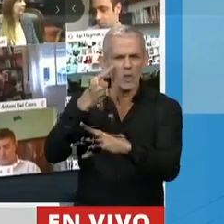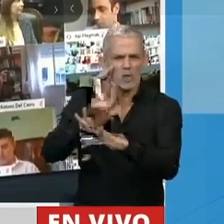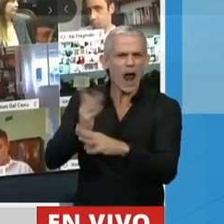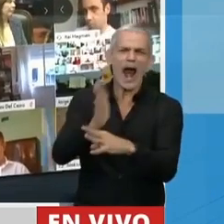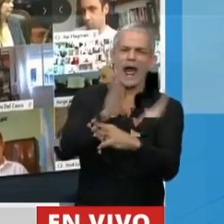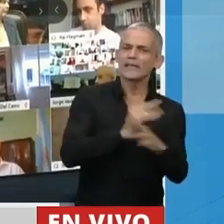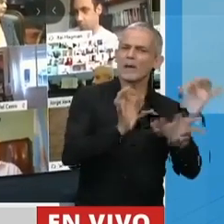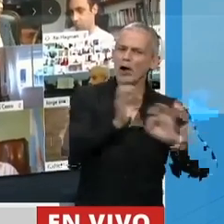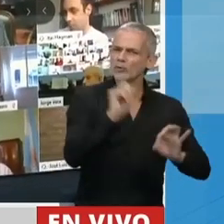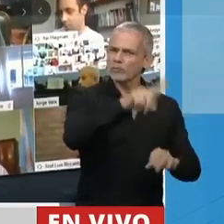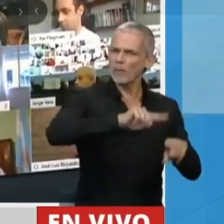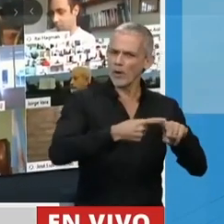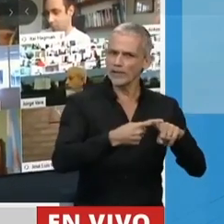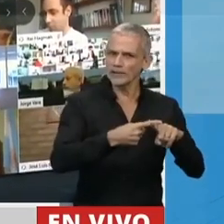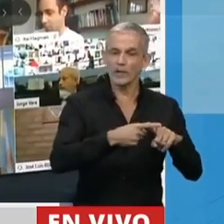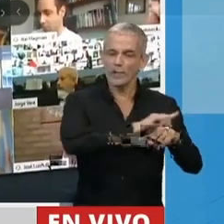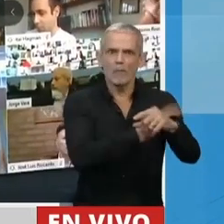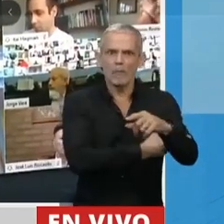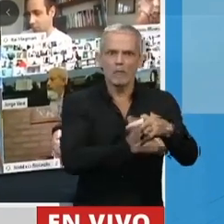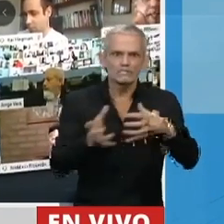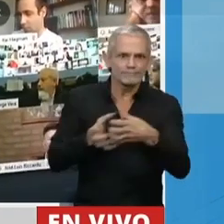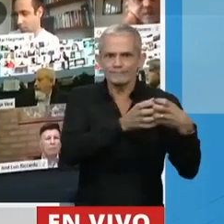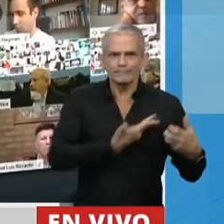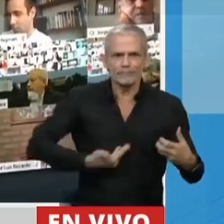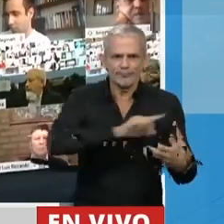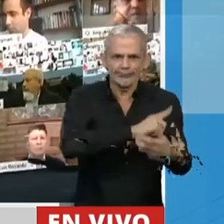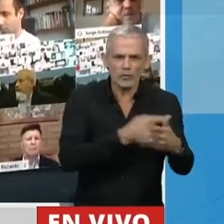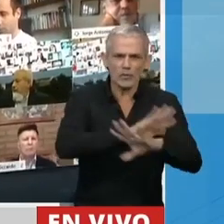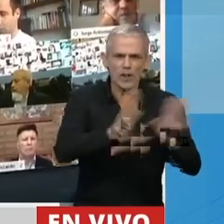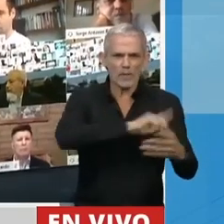proyecto político para el cual el único poder que existe es el Ejecutivo.